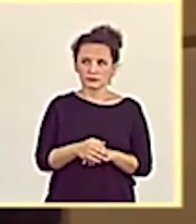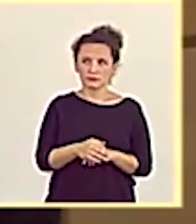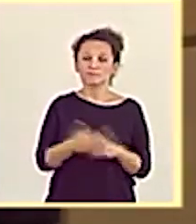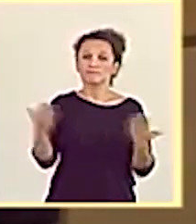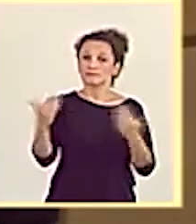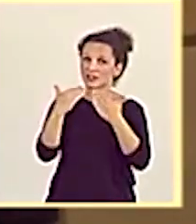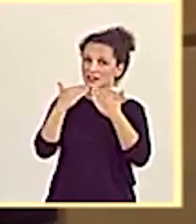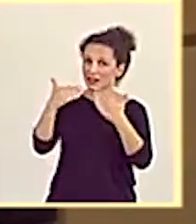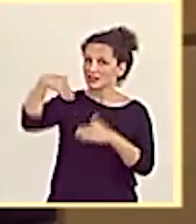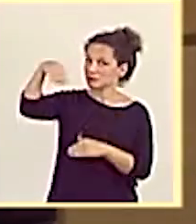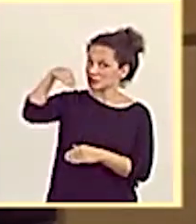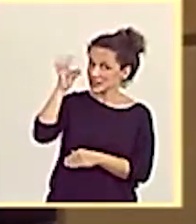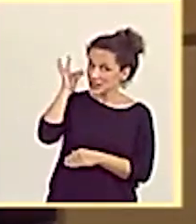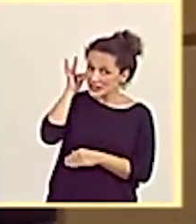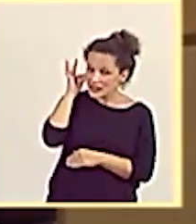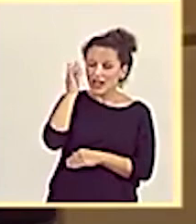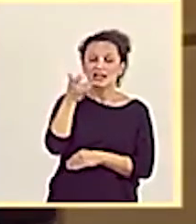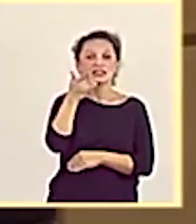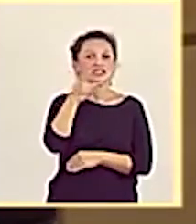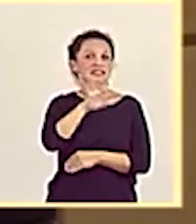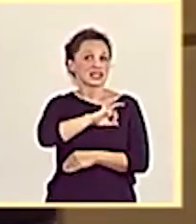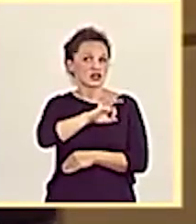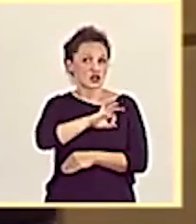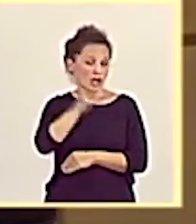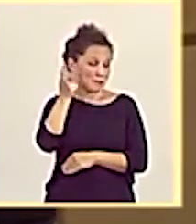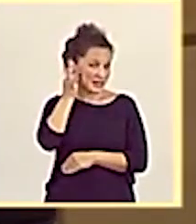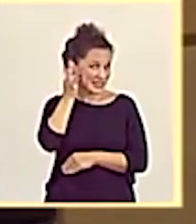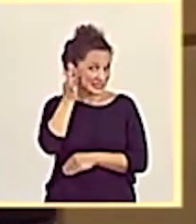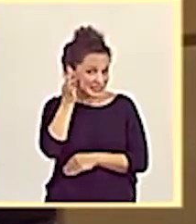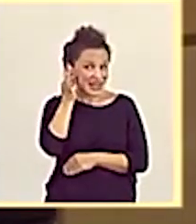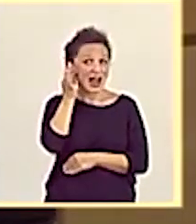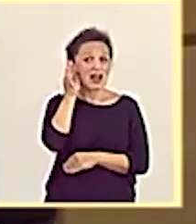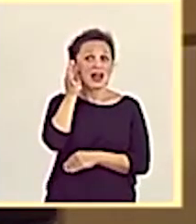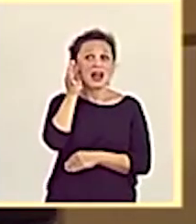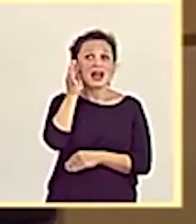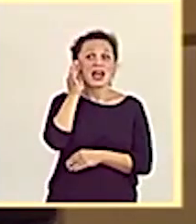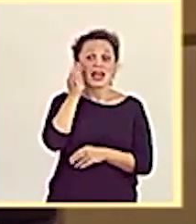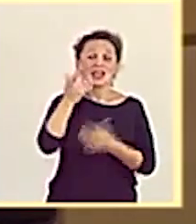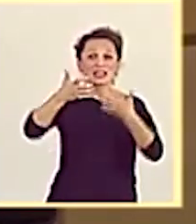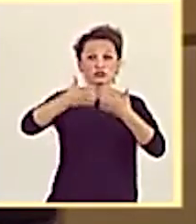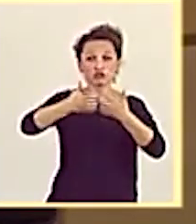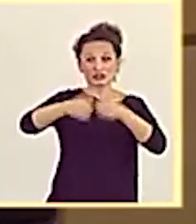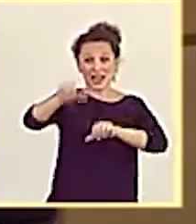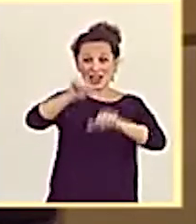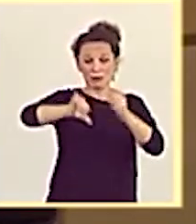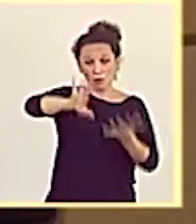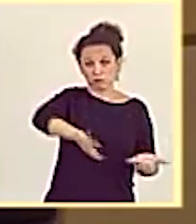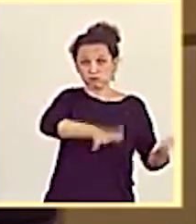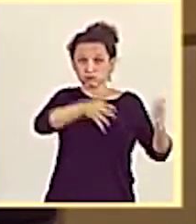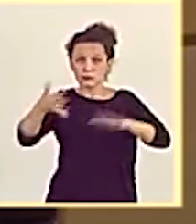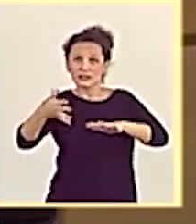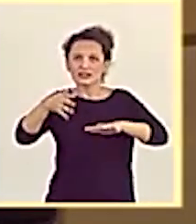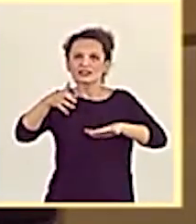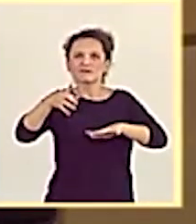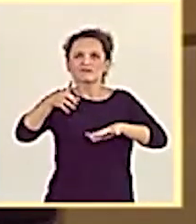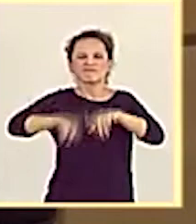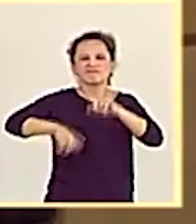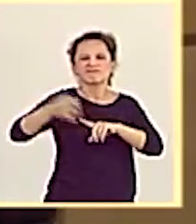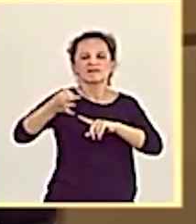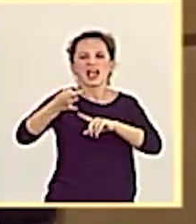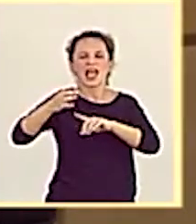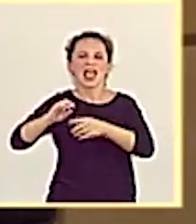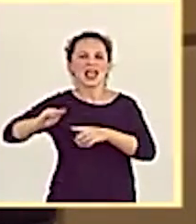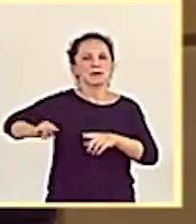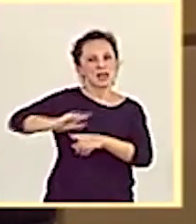Gracias, presidenta. Señora ministra, la implantación de la industria química viene determinada por el volumen de las inversiones, la